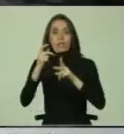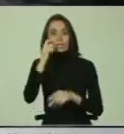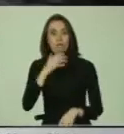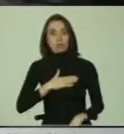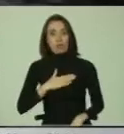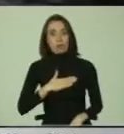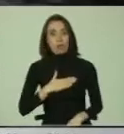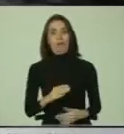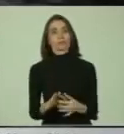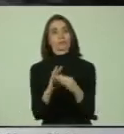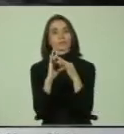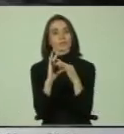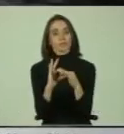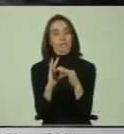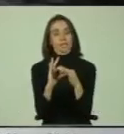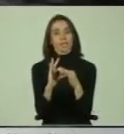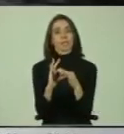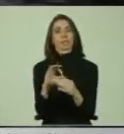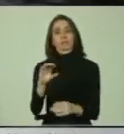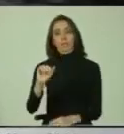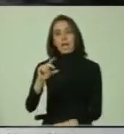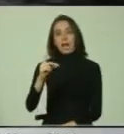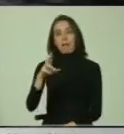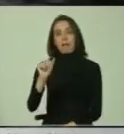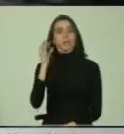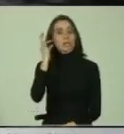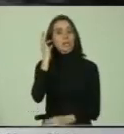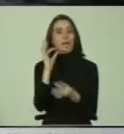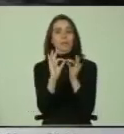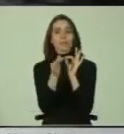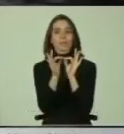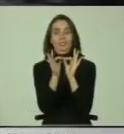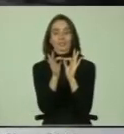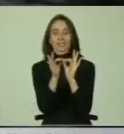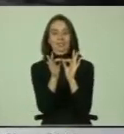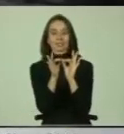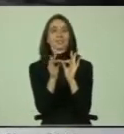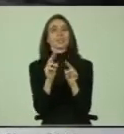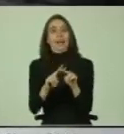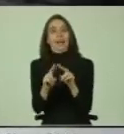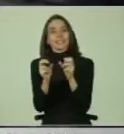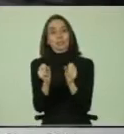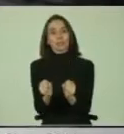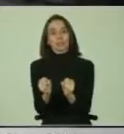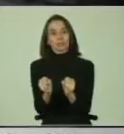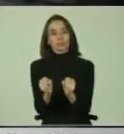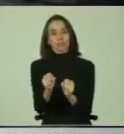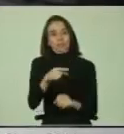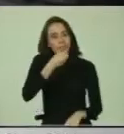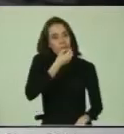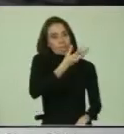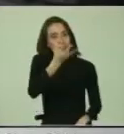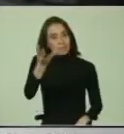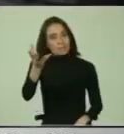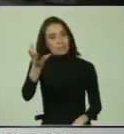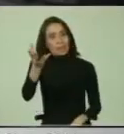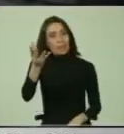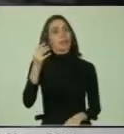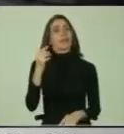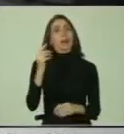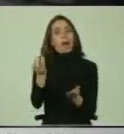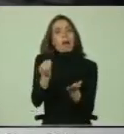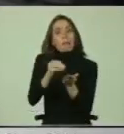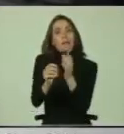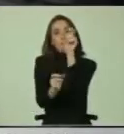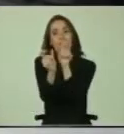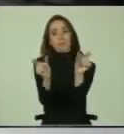Agradezco también a Andrea, quien interpreta estas palabras y hace posible que este mensaje llegue a más